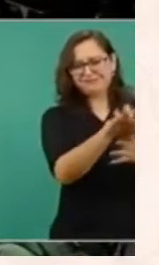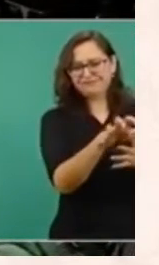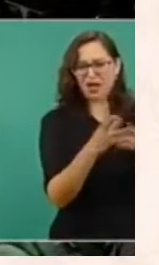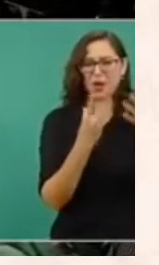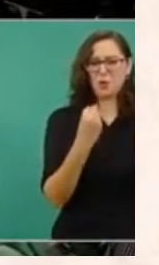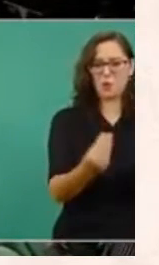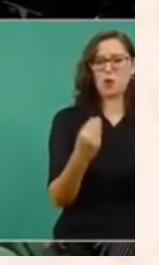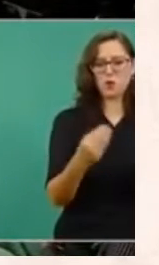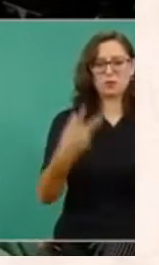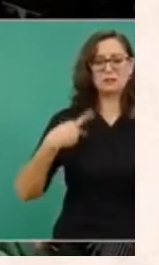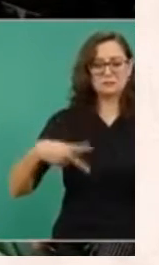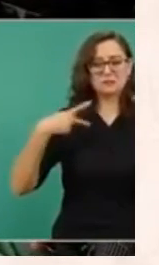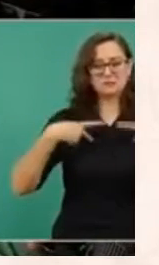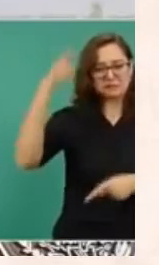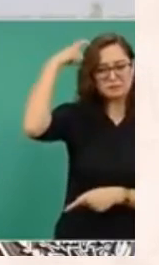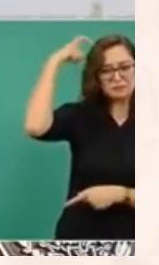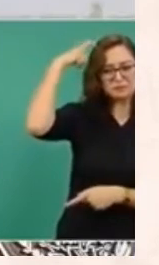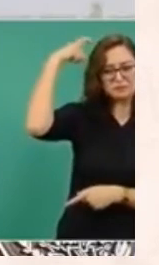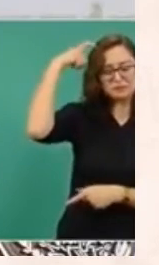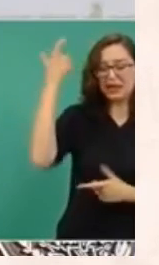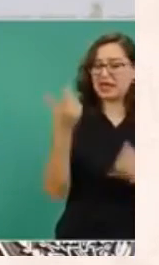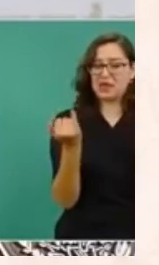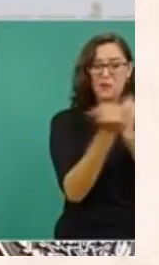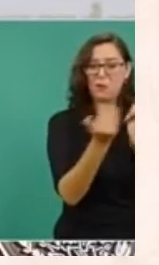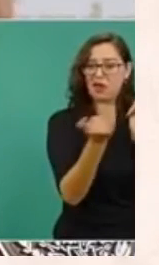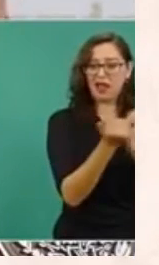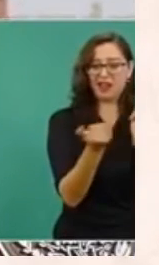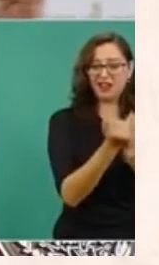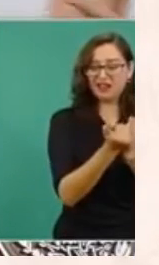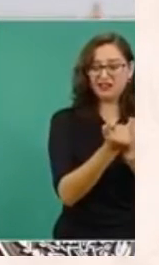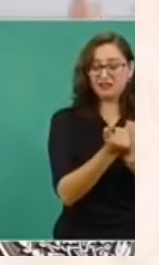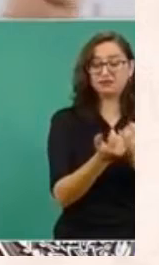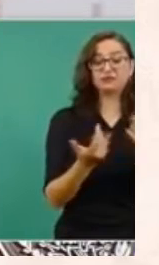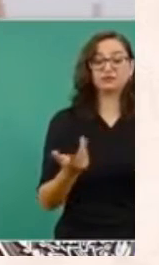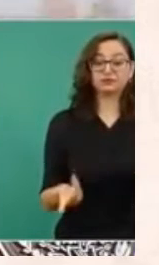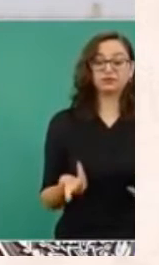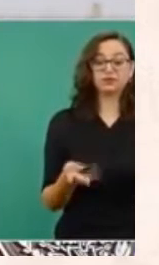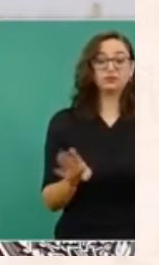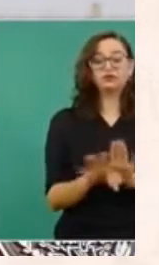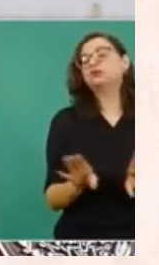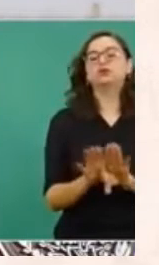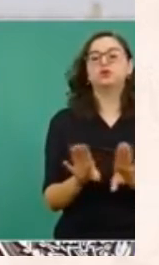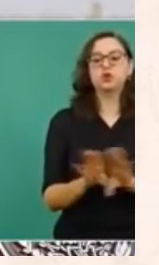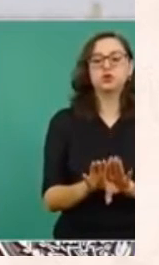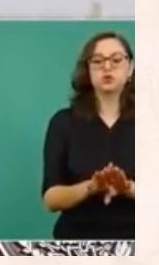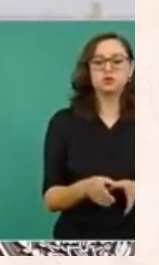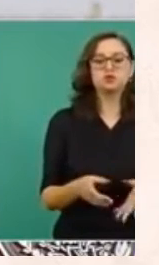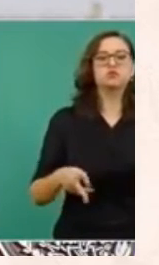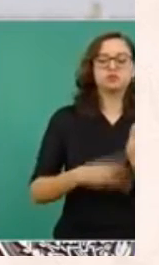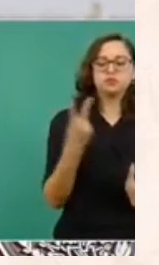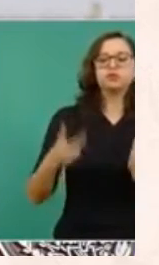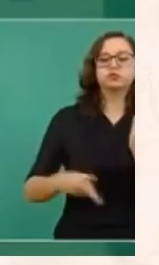y se alimenta de este discurso